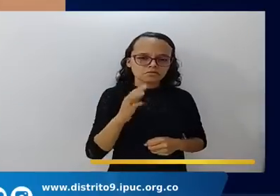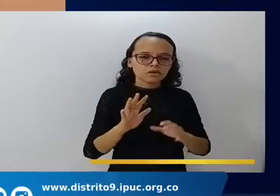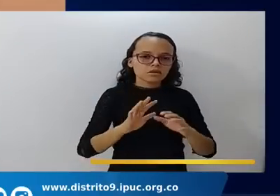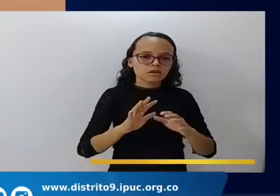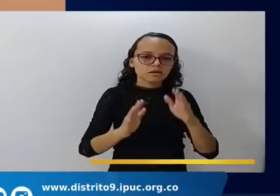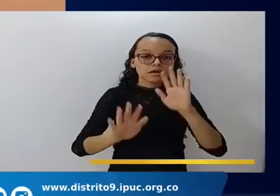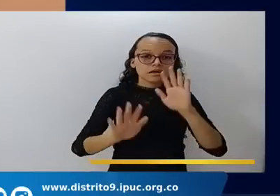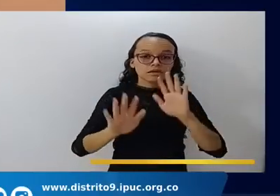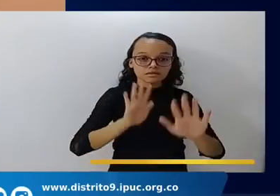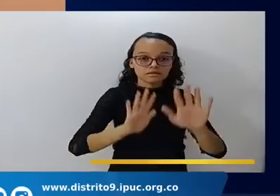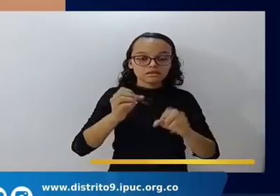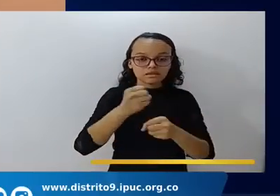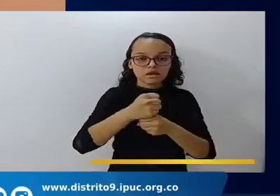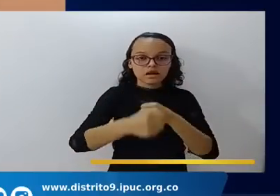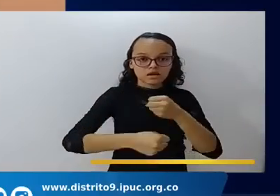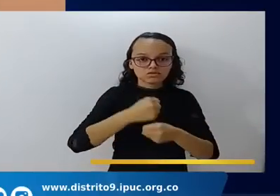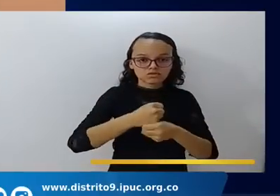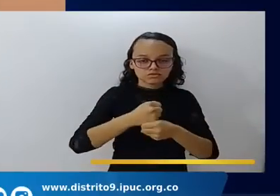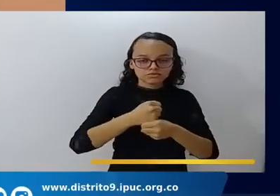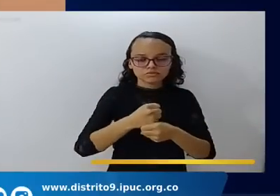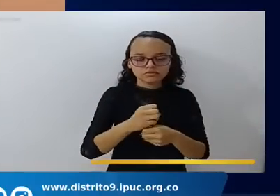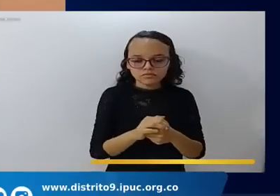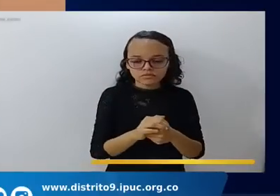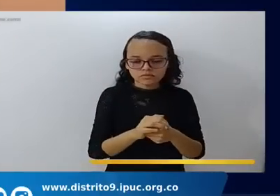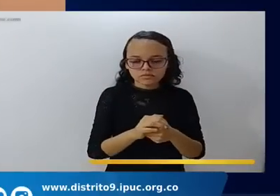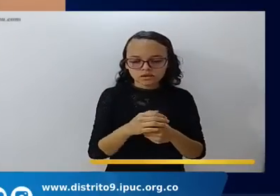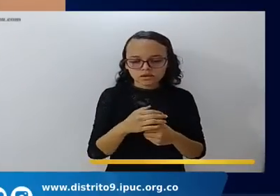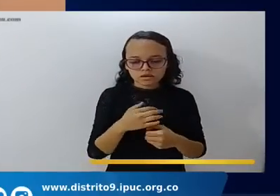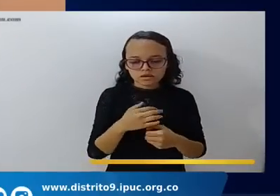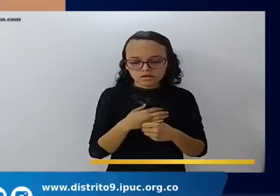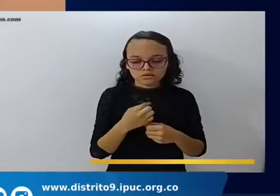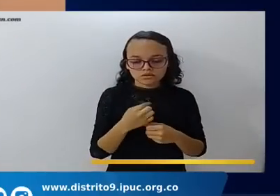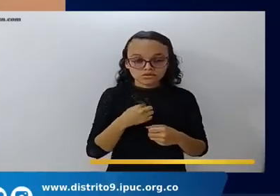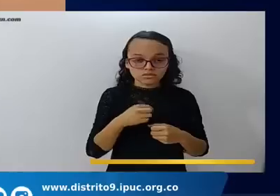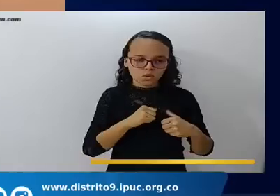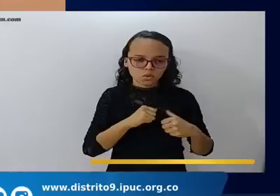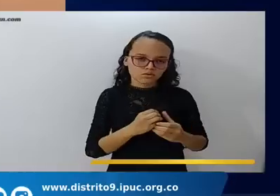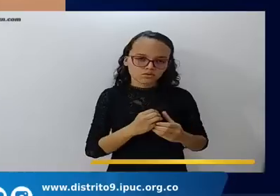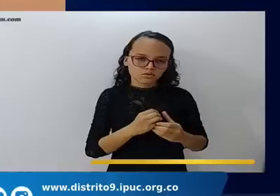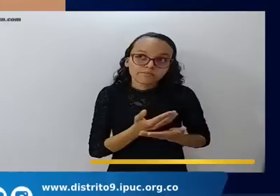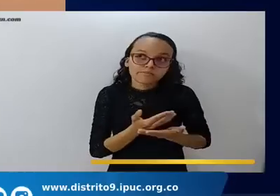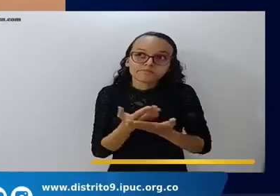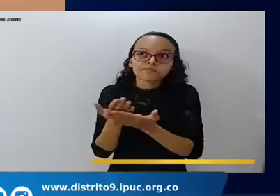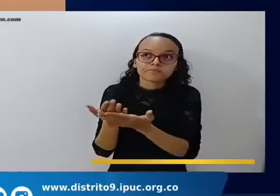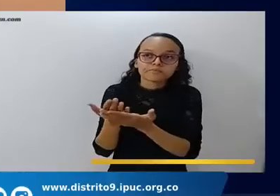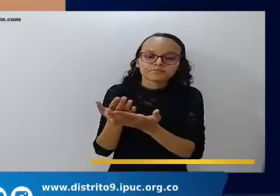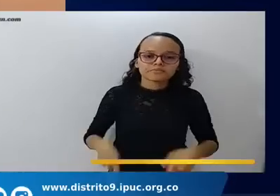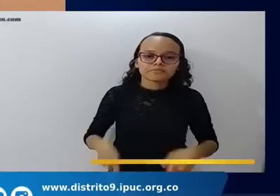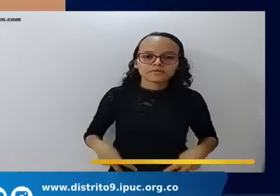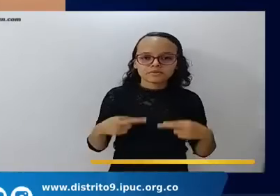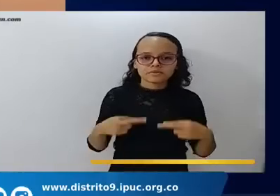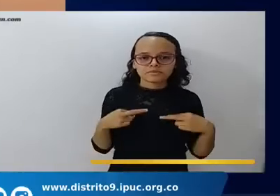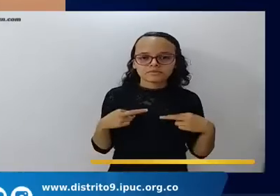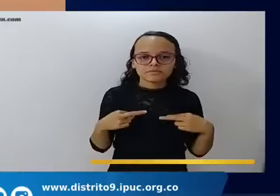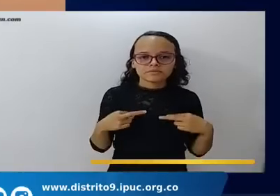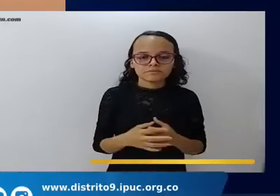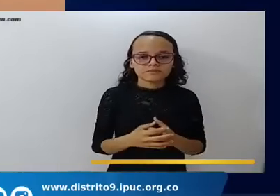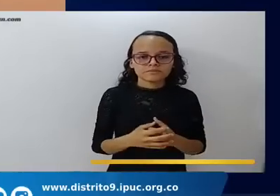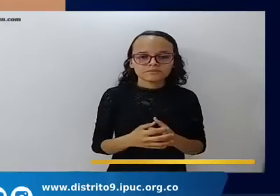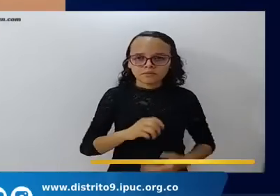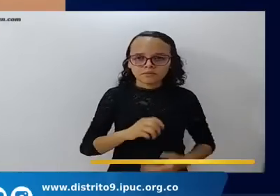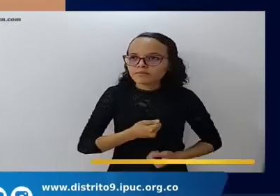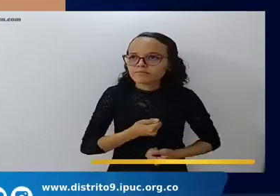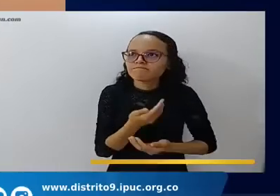y le entregué mi corazón a Él, le entregué mi vida, me